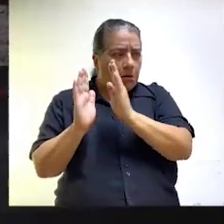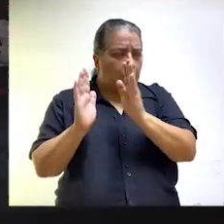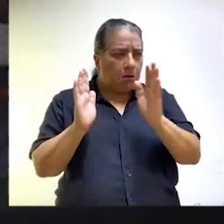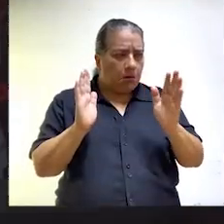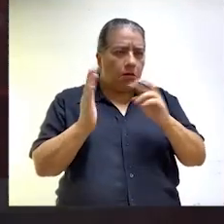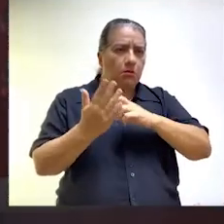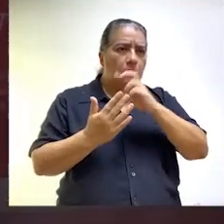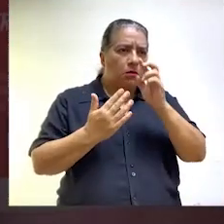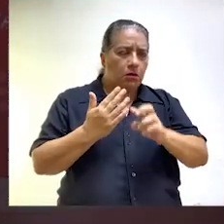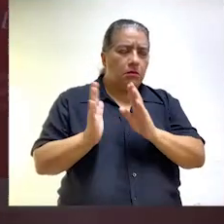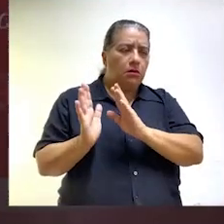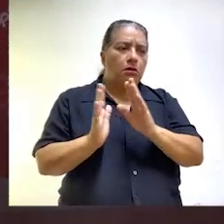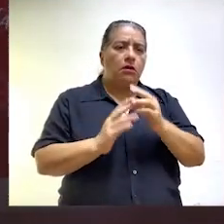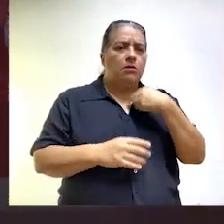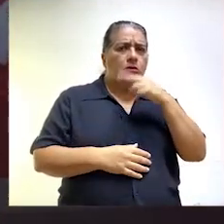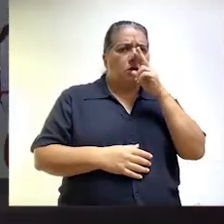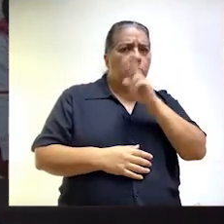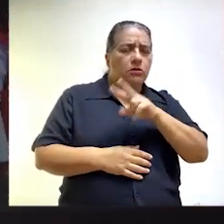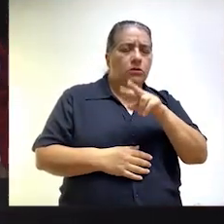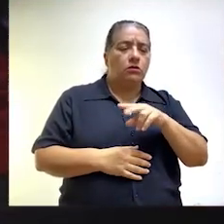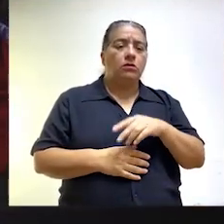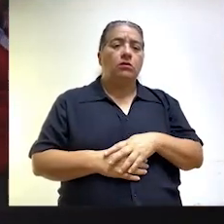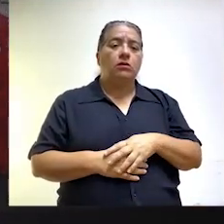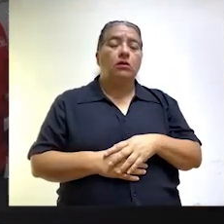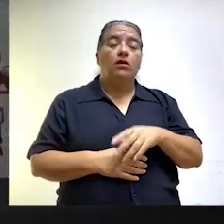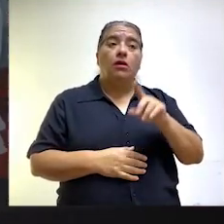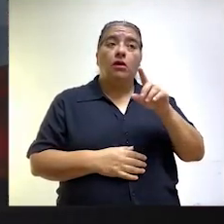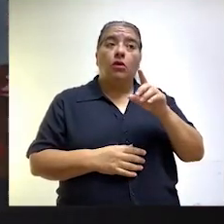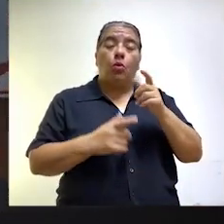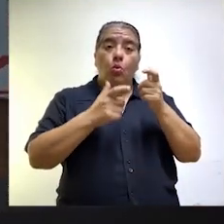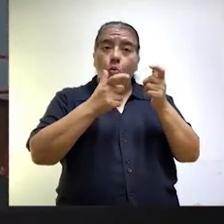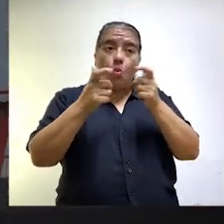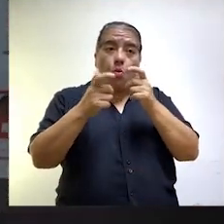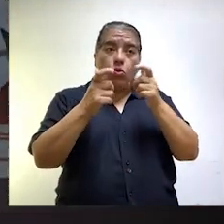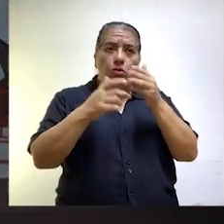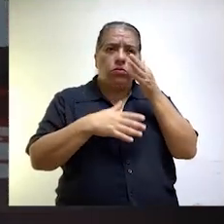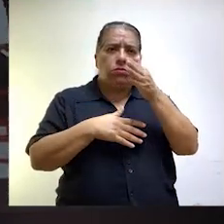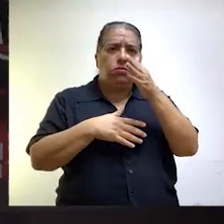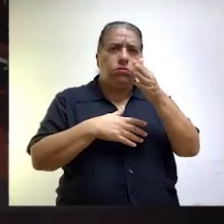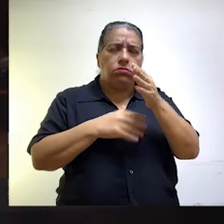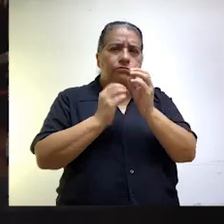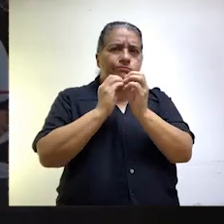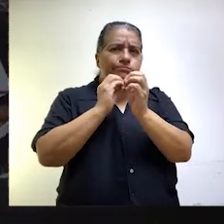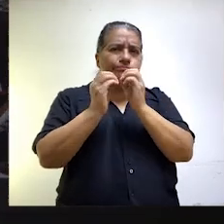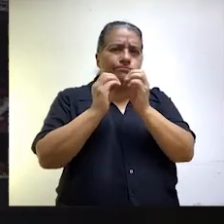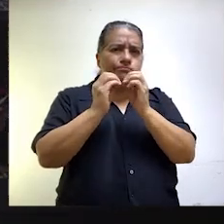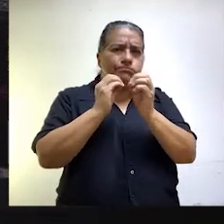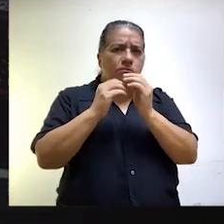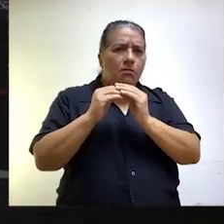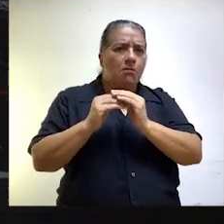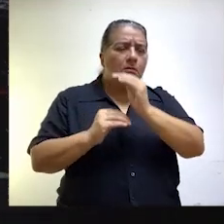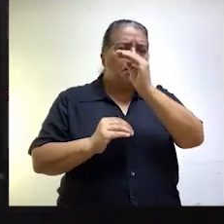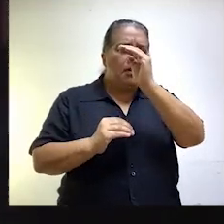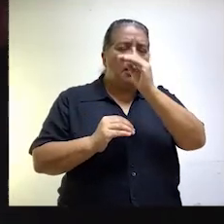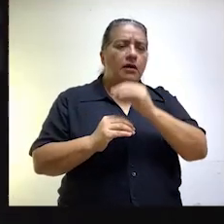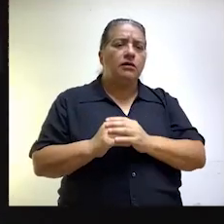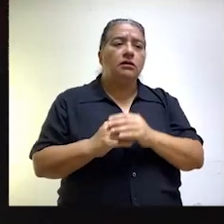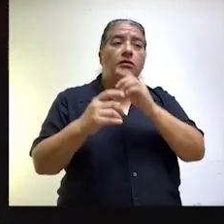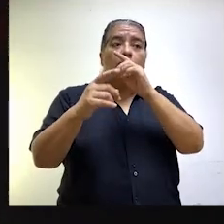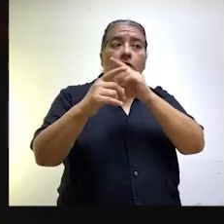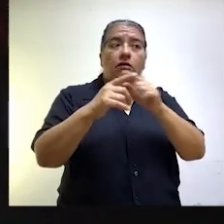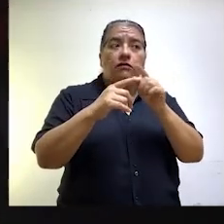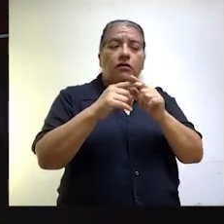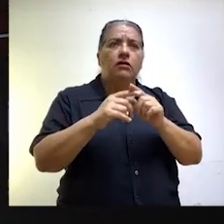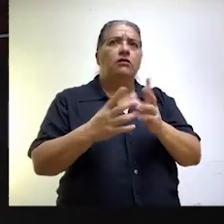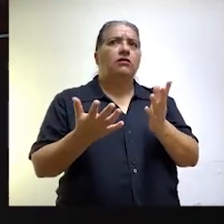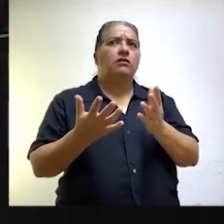En efecto, y lo que hemos observado sí, es que en promedio el control concurrente tiende a tener una tasa de corrupción mayor, sobre todo aquellas